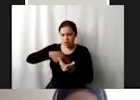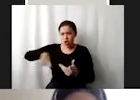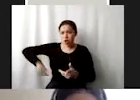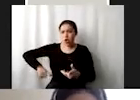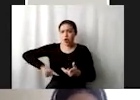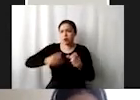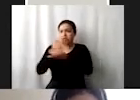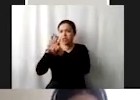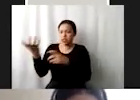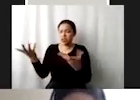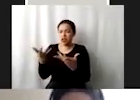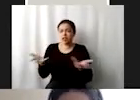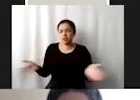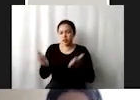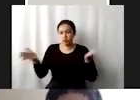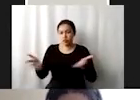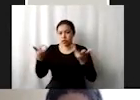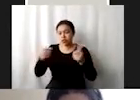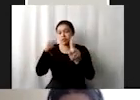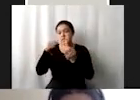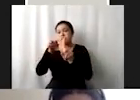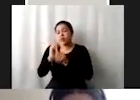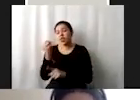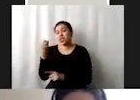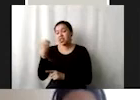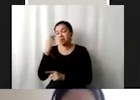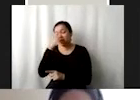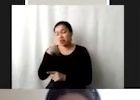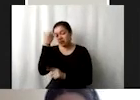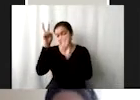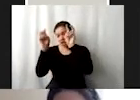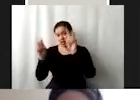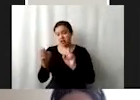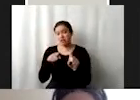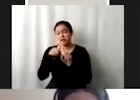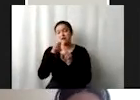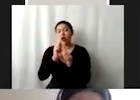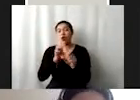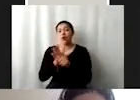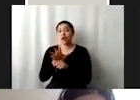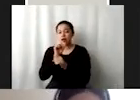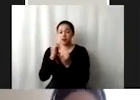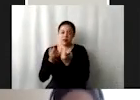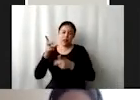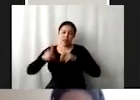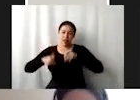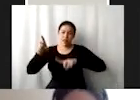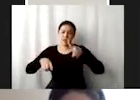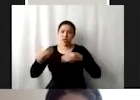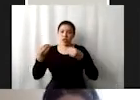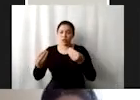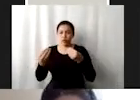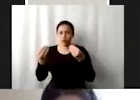vamos a ver a qué se llega en septiembre con estos temas y obviamente también depende muchísimo de la